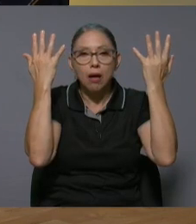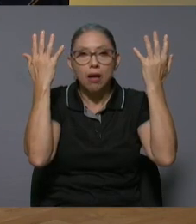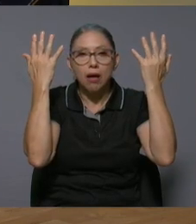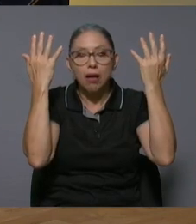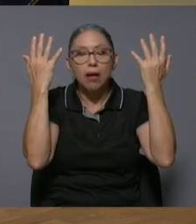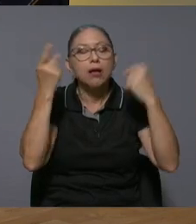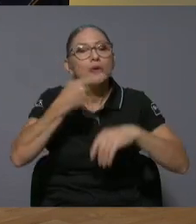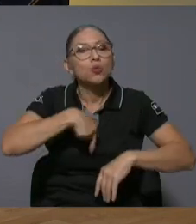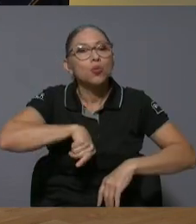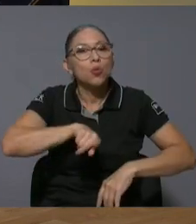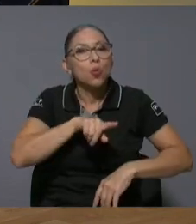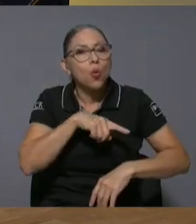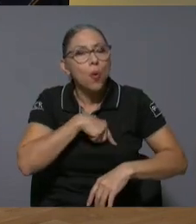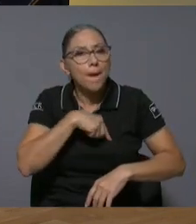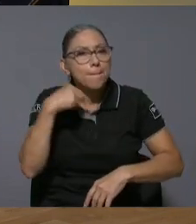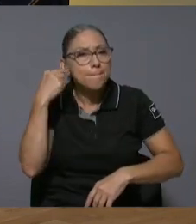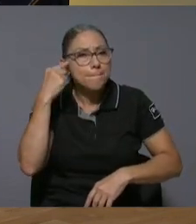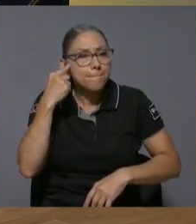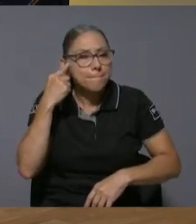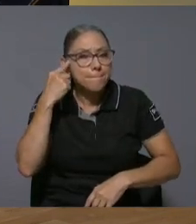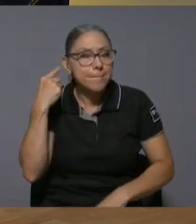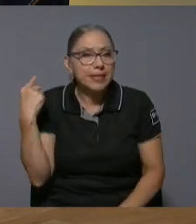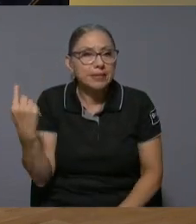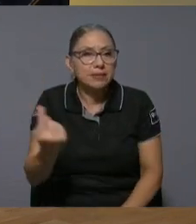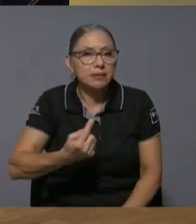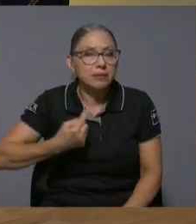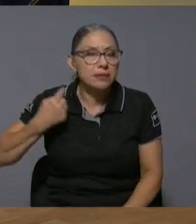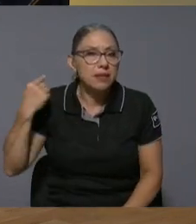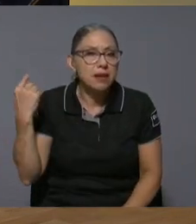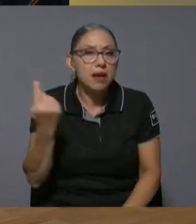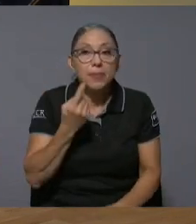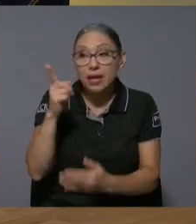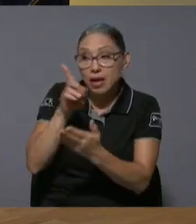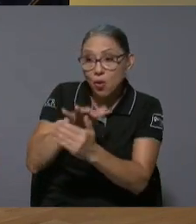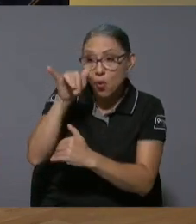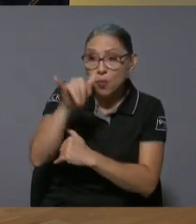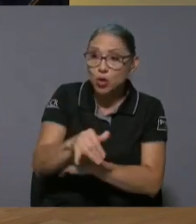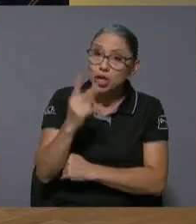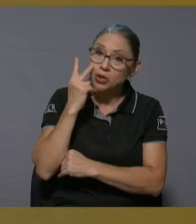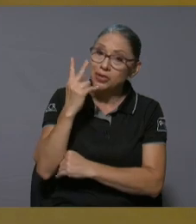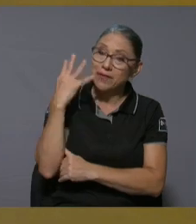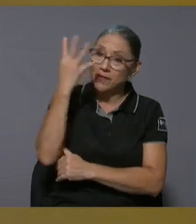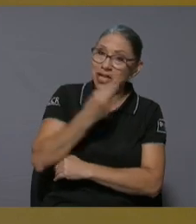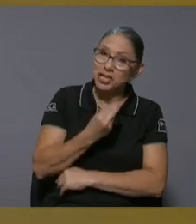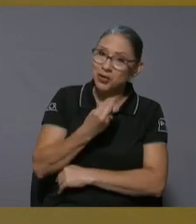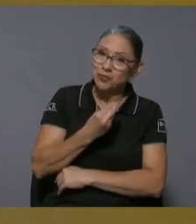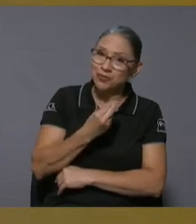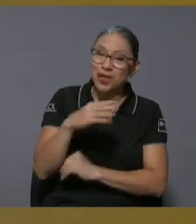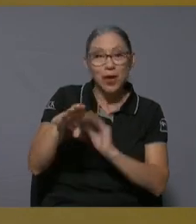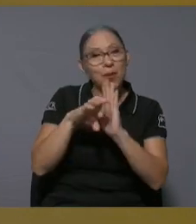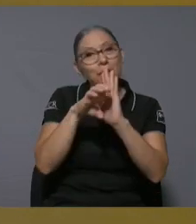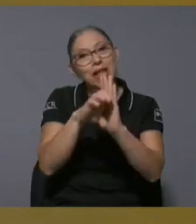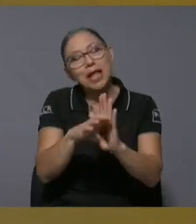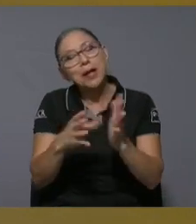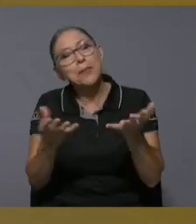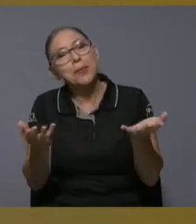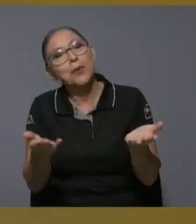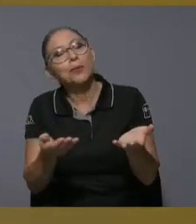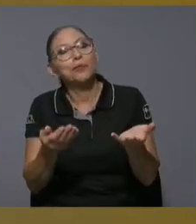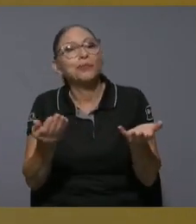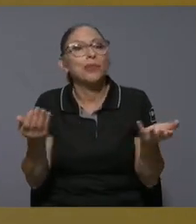digamos pensando siempre que un proyecto se ve bonito es decir demarcado con